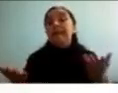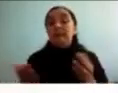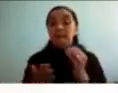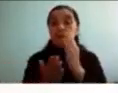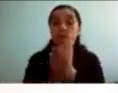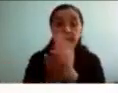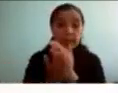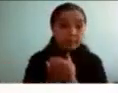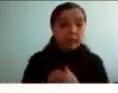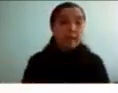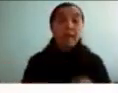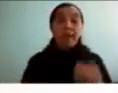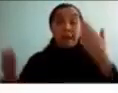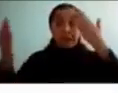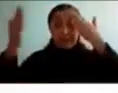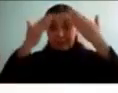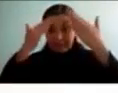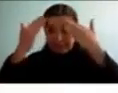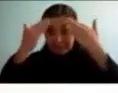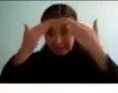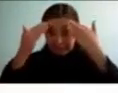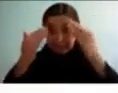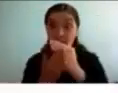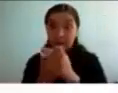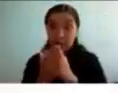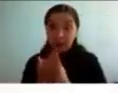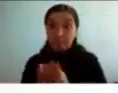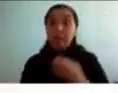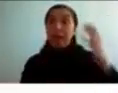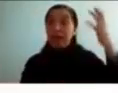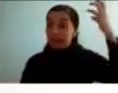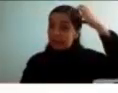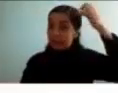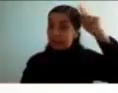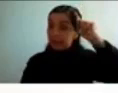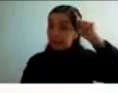neuropedagogía ahí tendríamos diferentes modalidades de terapia